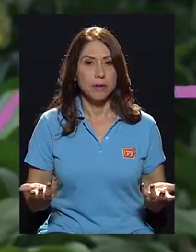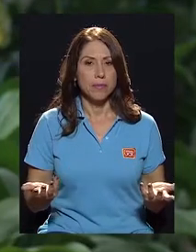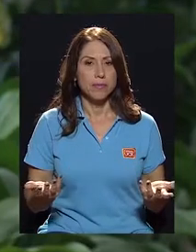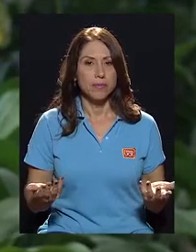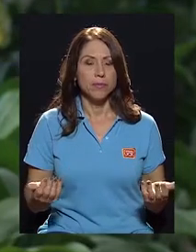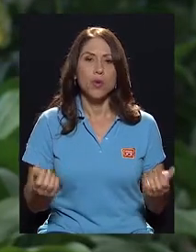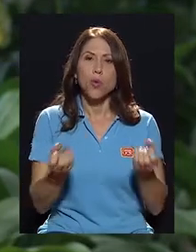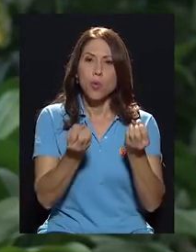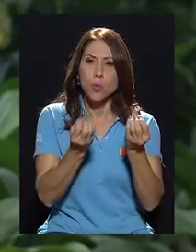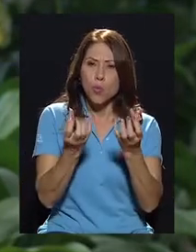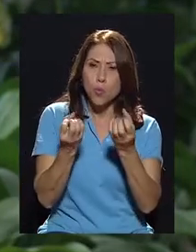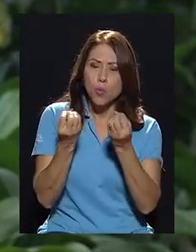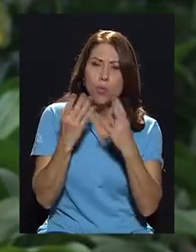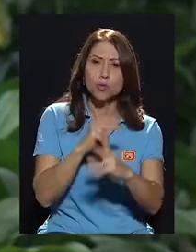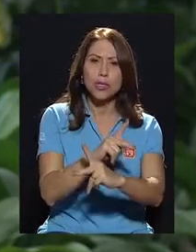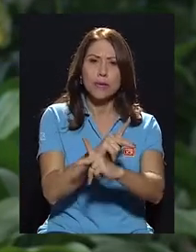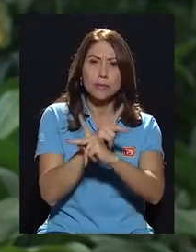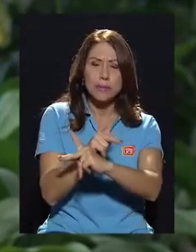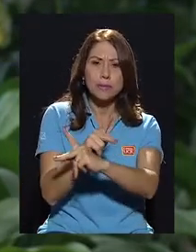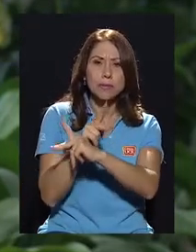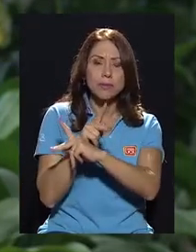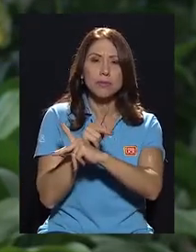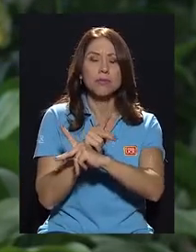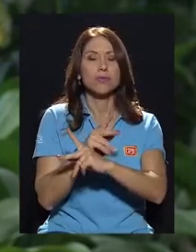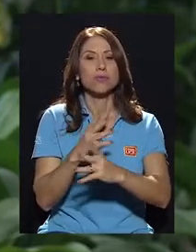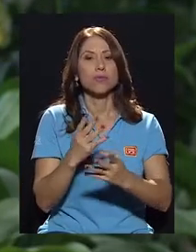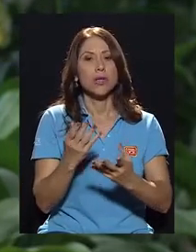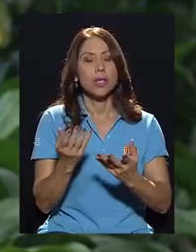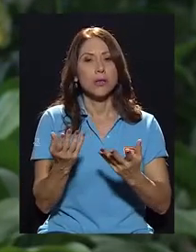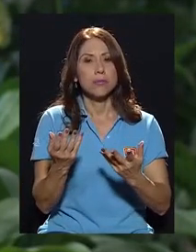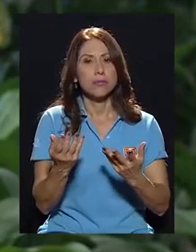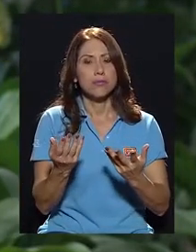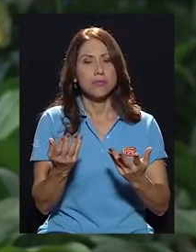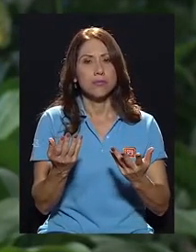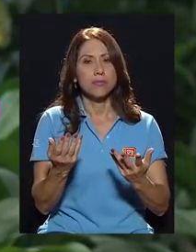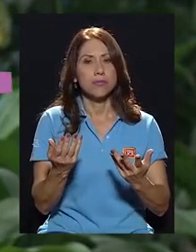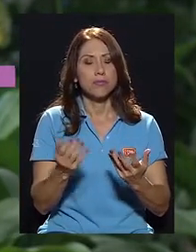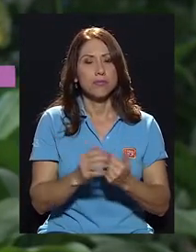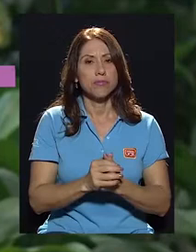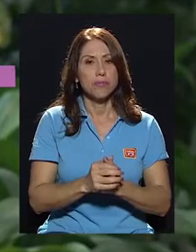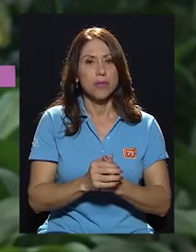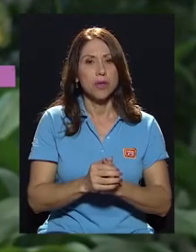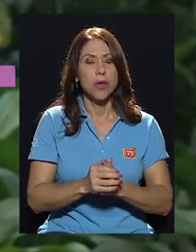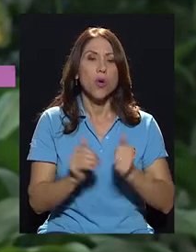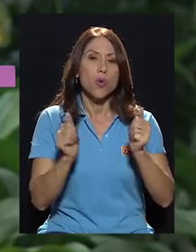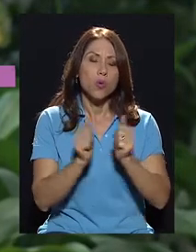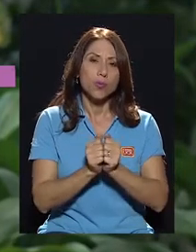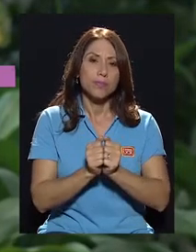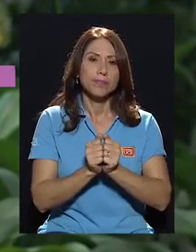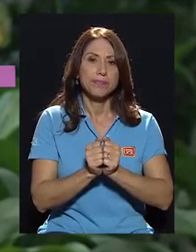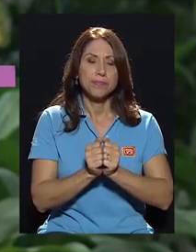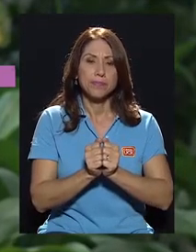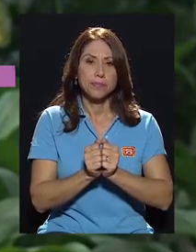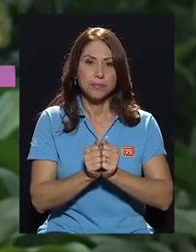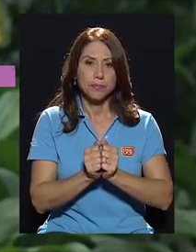con mucha prevención y con,